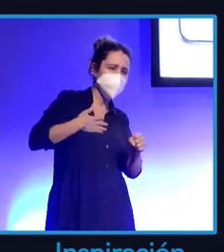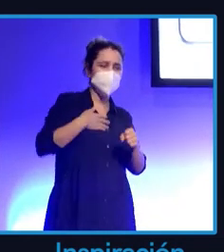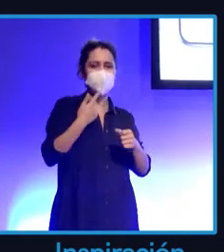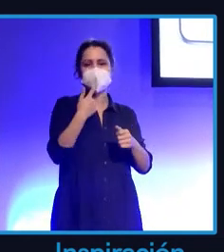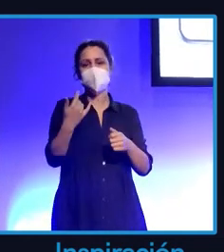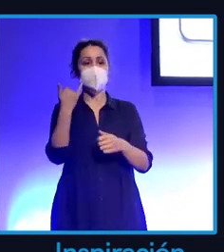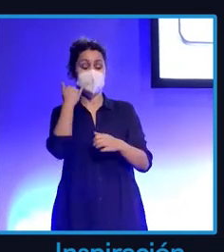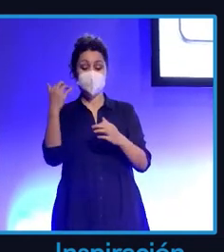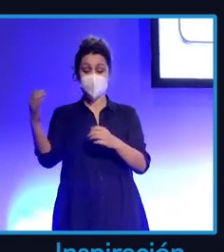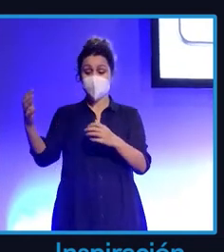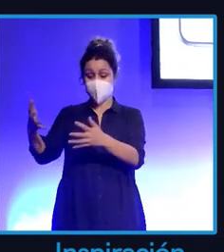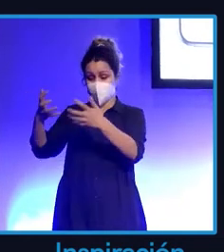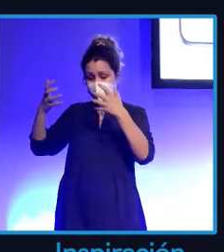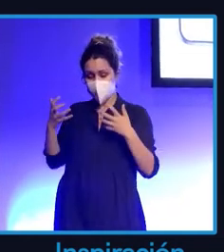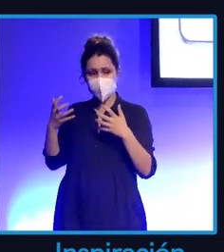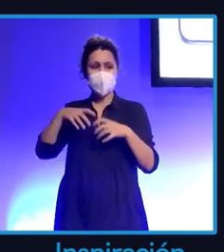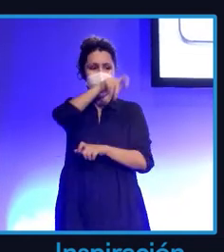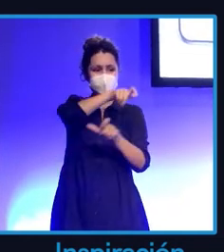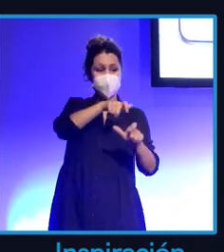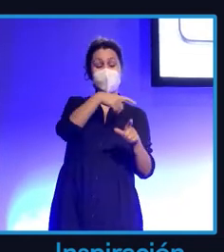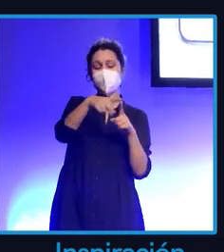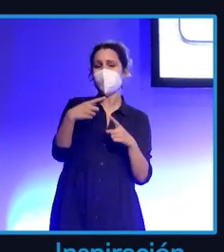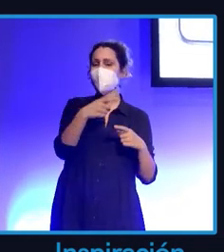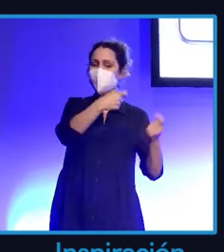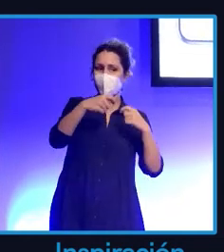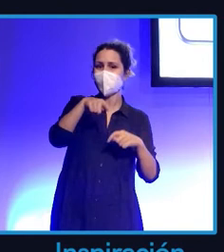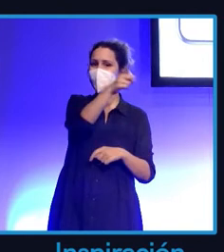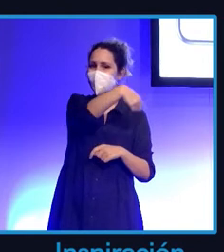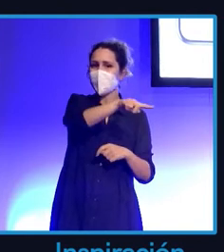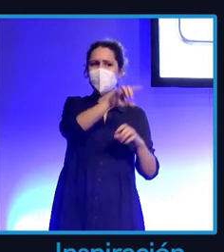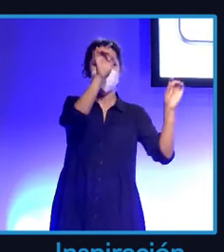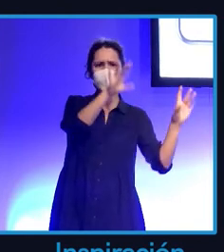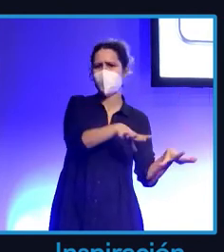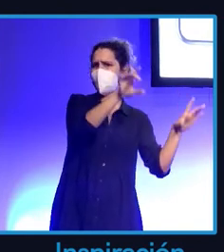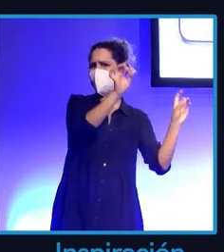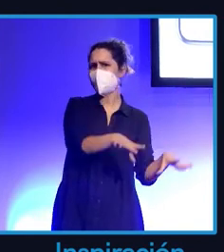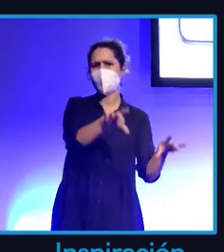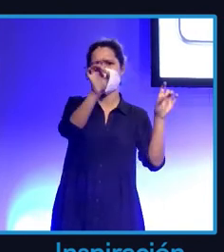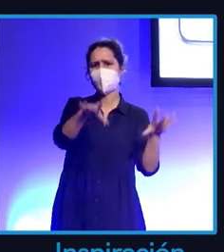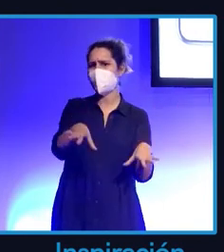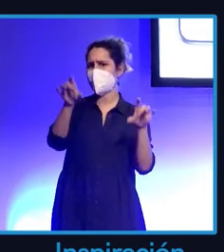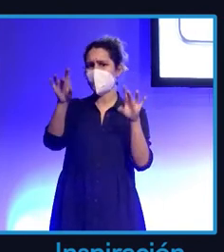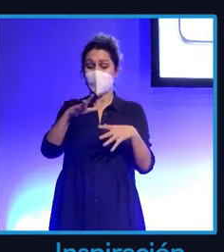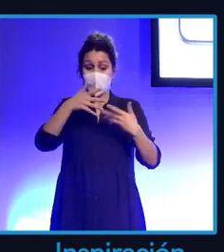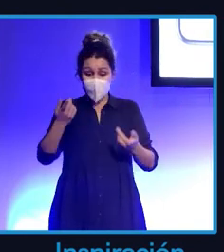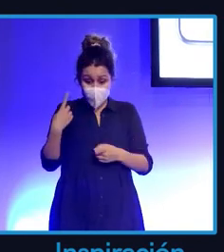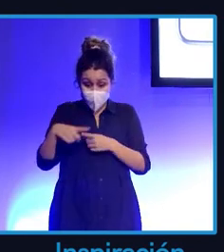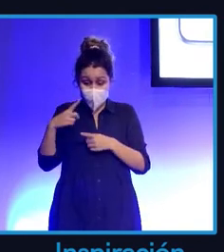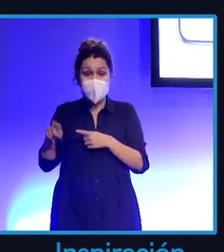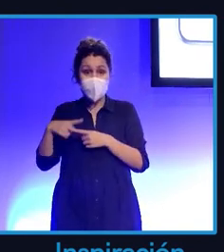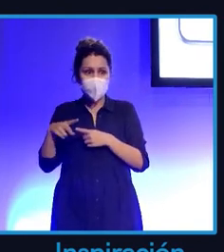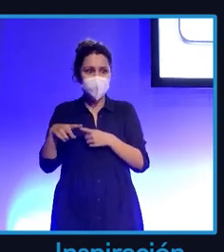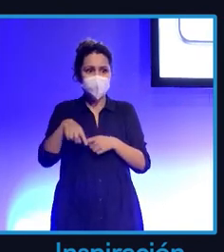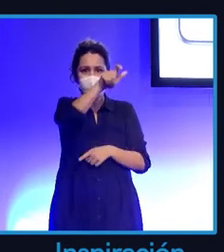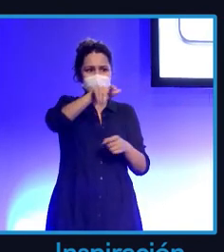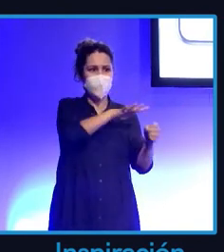me creo nada. Es que cualquier cosa que vende cualquier persona es más de lo mismo. Y es que ahora le dan un producto a 15 influencers